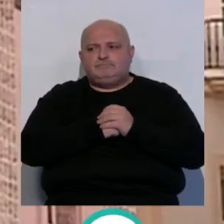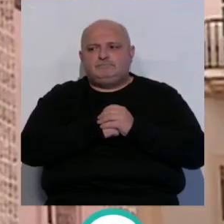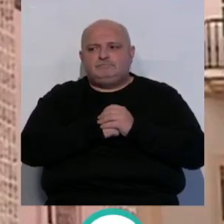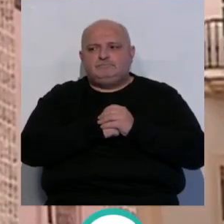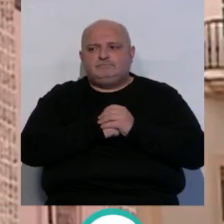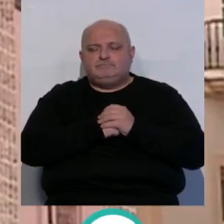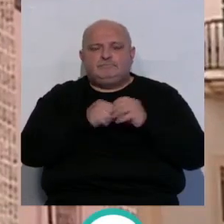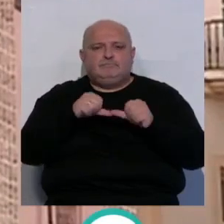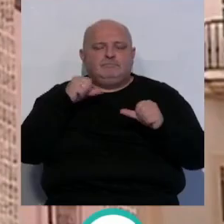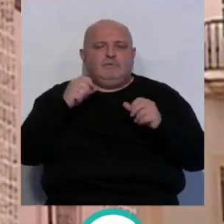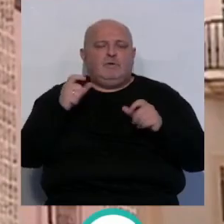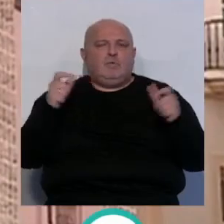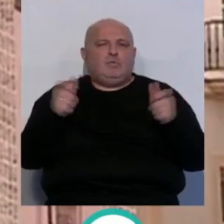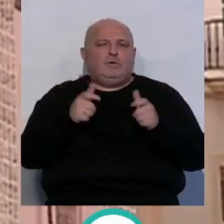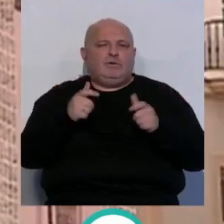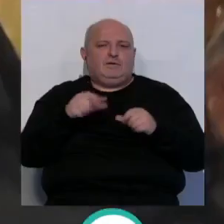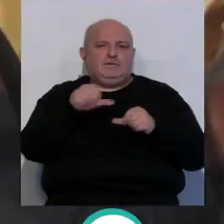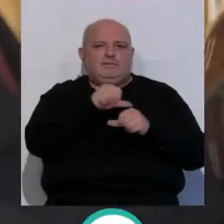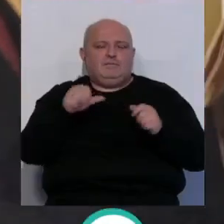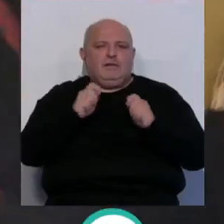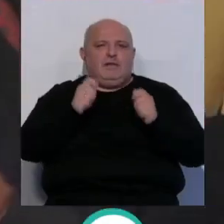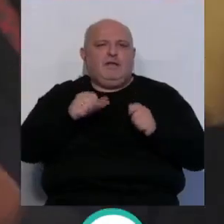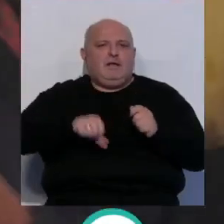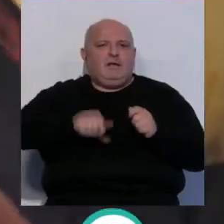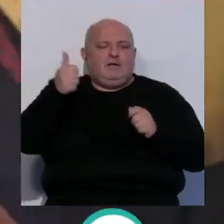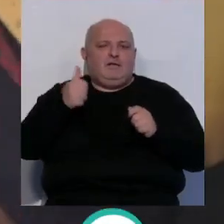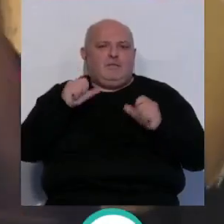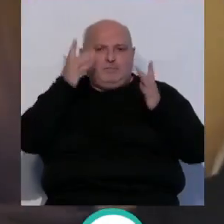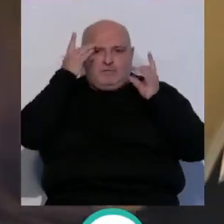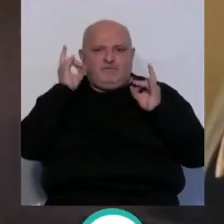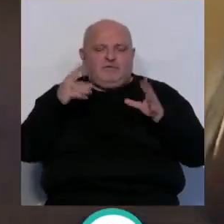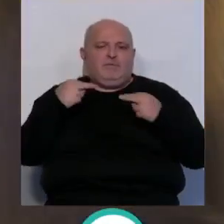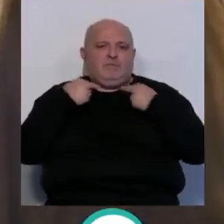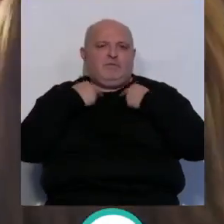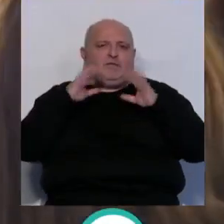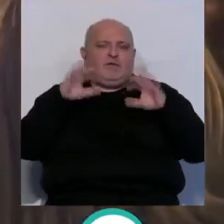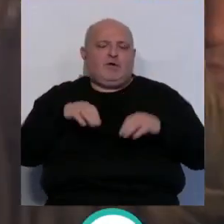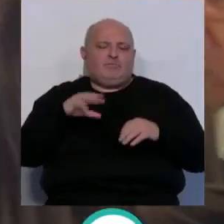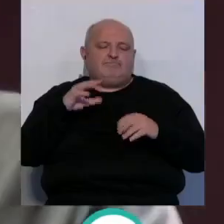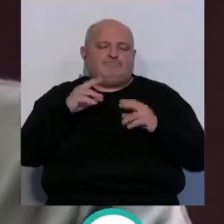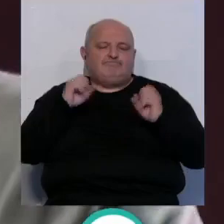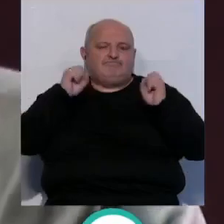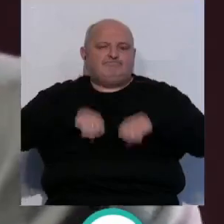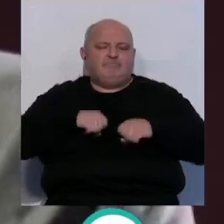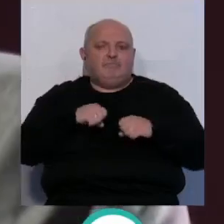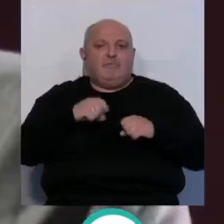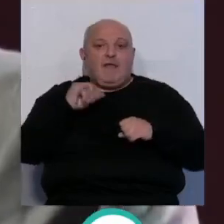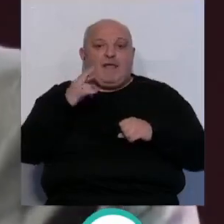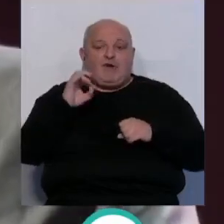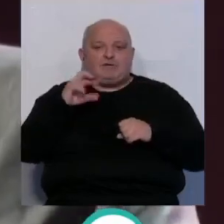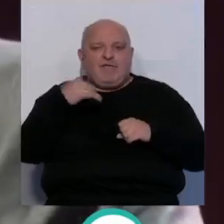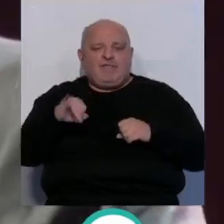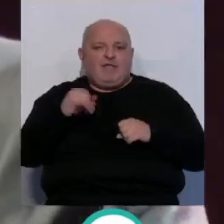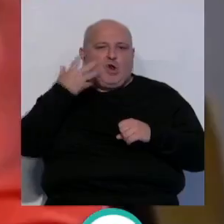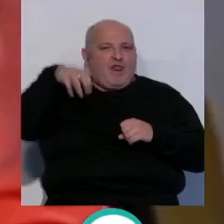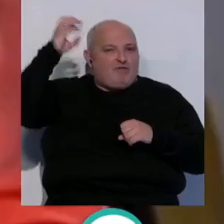La Junta de Portavoces esta semana para su aprobación y por fin la Diputación de Cádiz lo ha confirmado. Alejandro Sanz